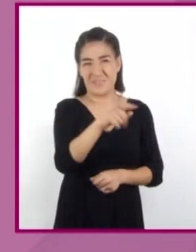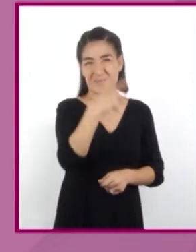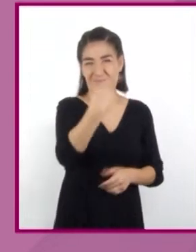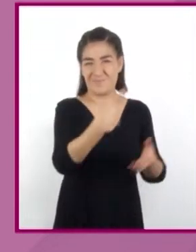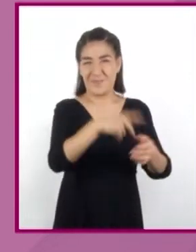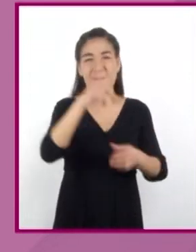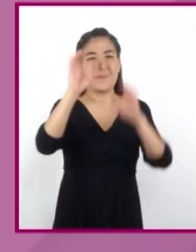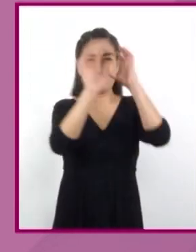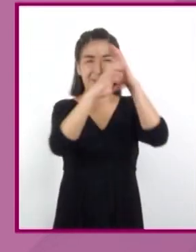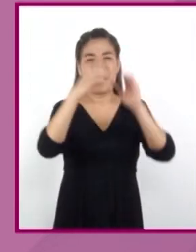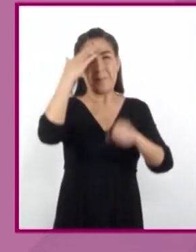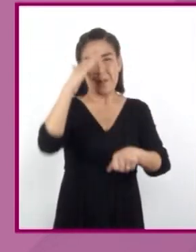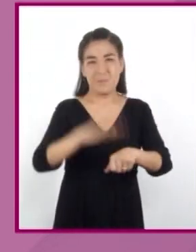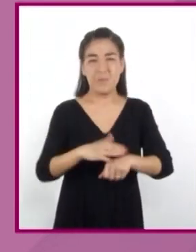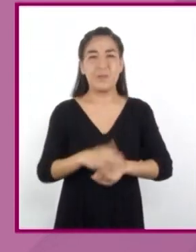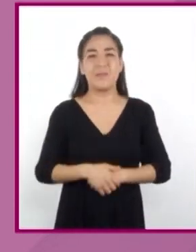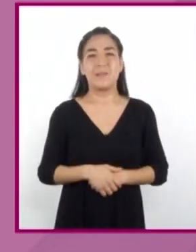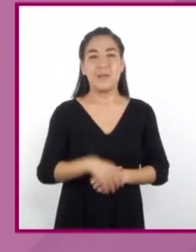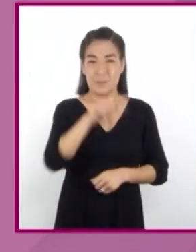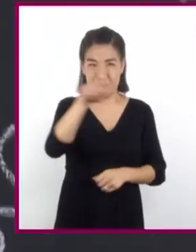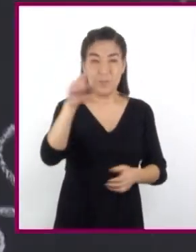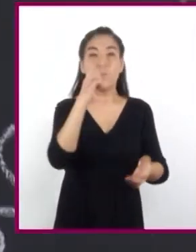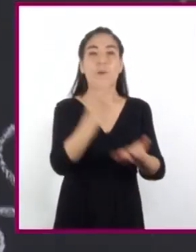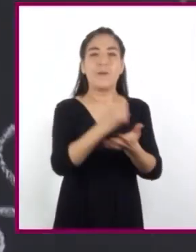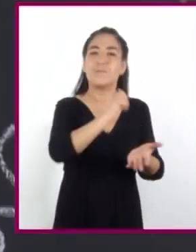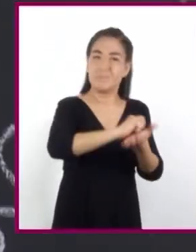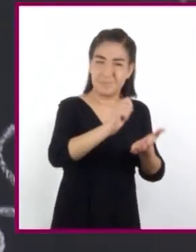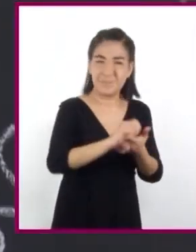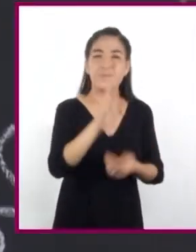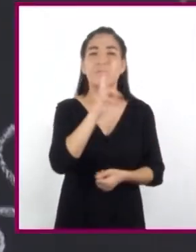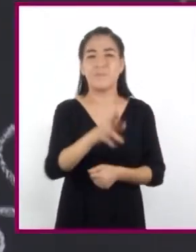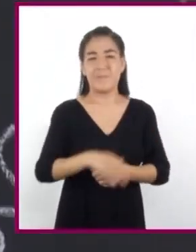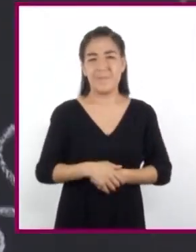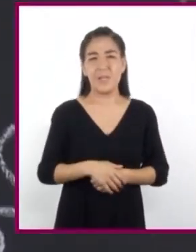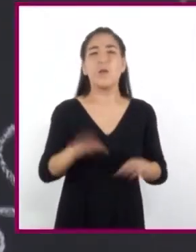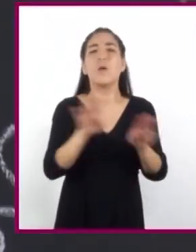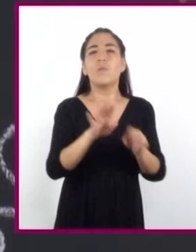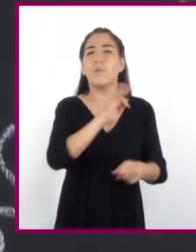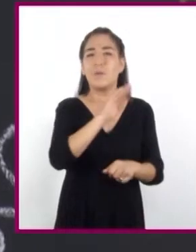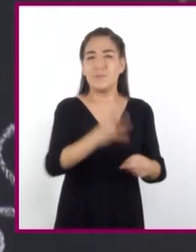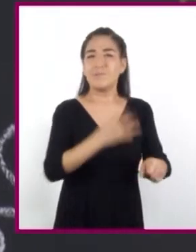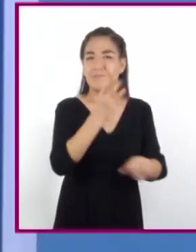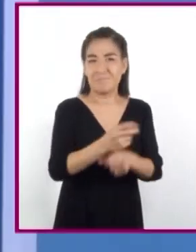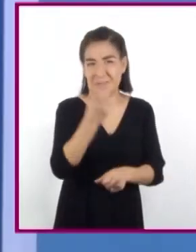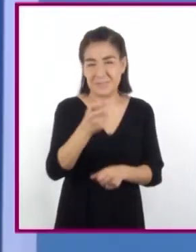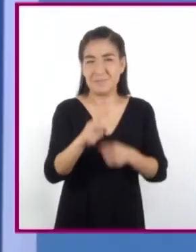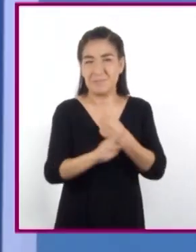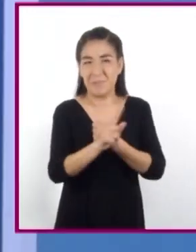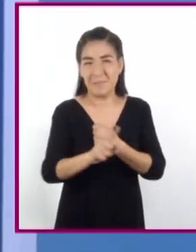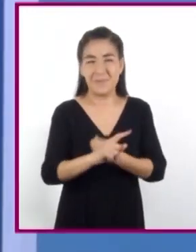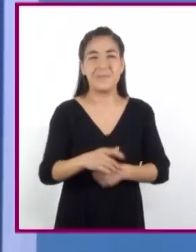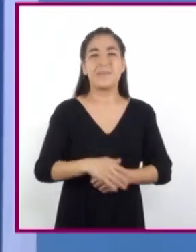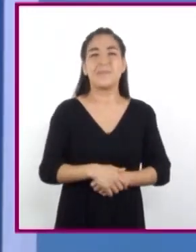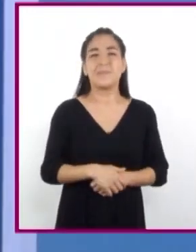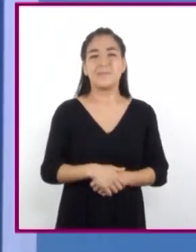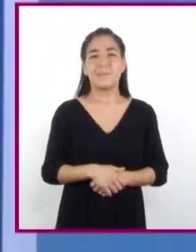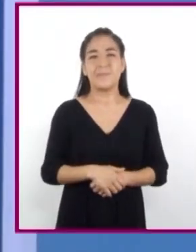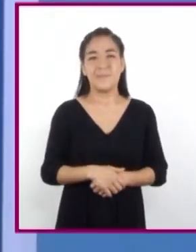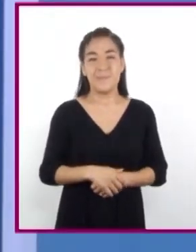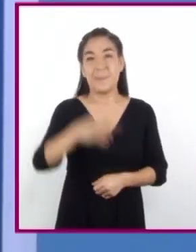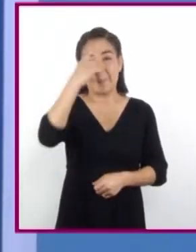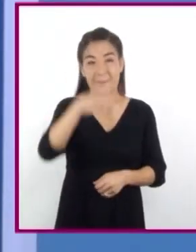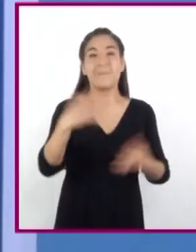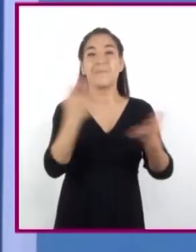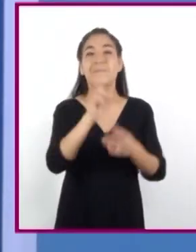interna? En sus anotaciones, respondan. ¿Cómo podrían resolver este interrogante? Para obtener el